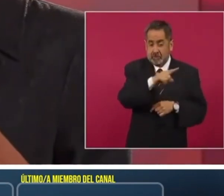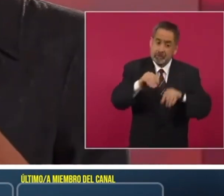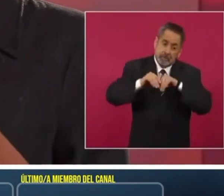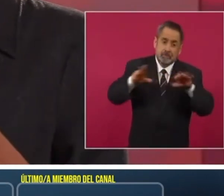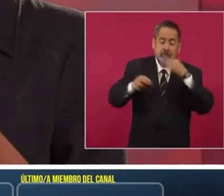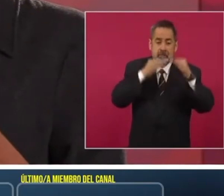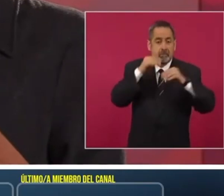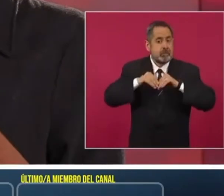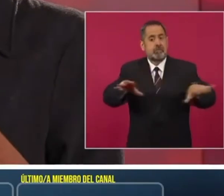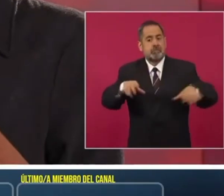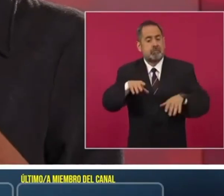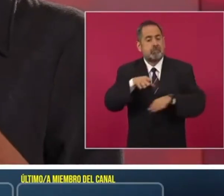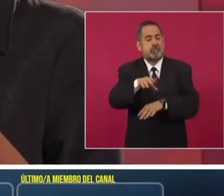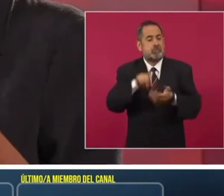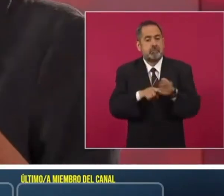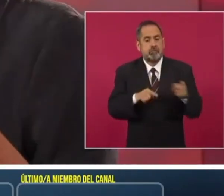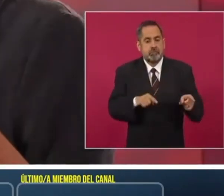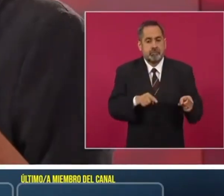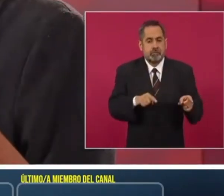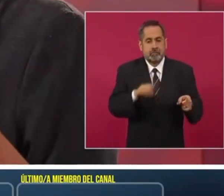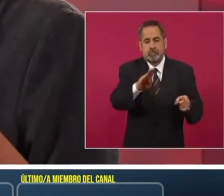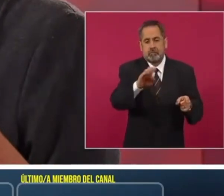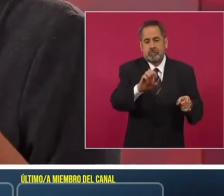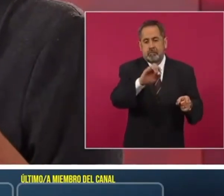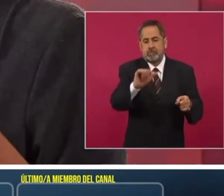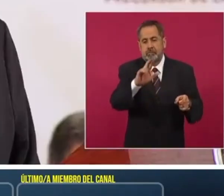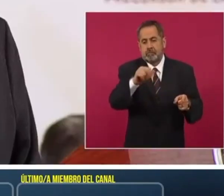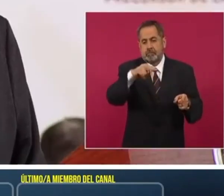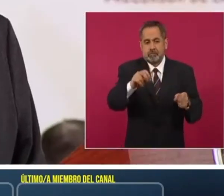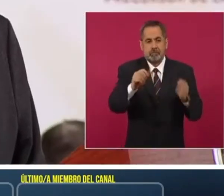lo de el maestro Bejarano con